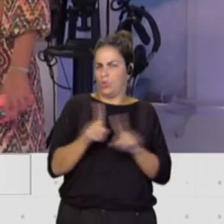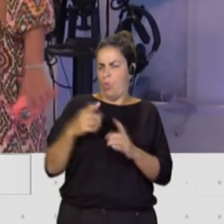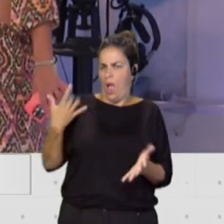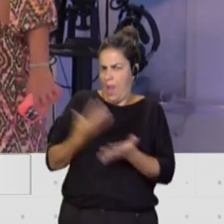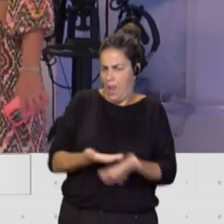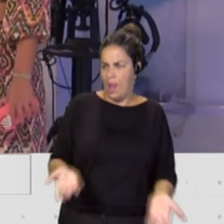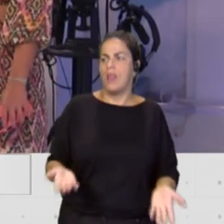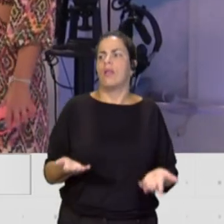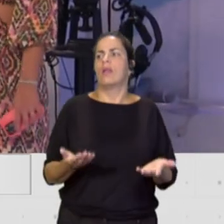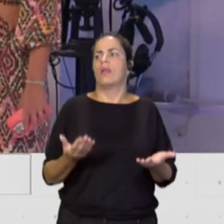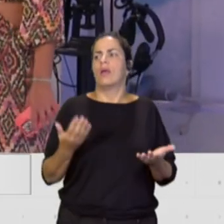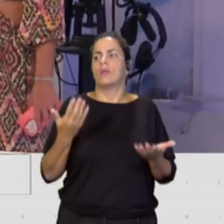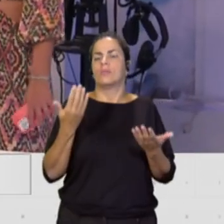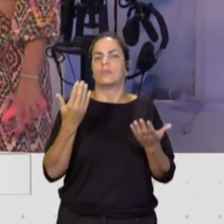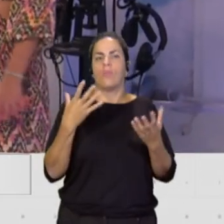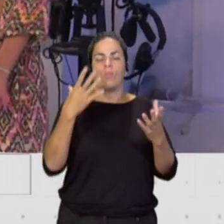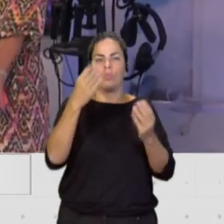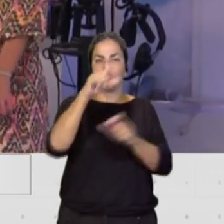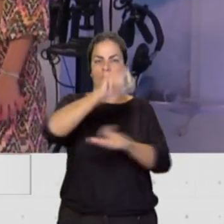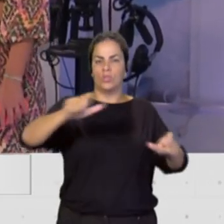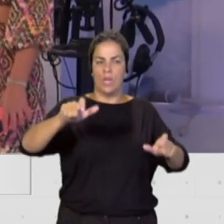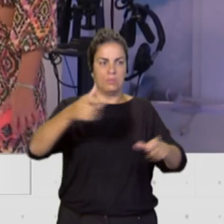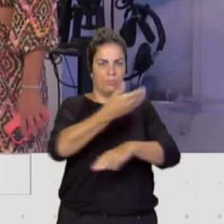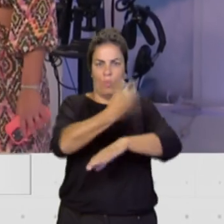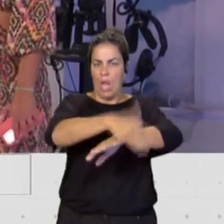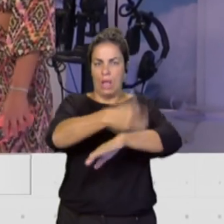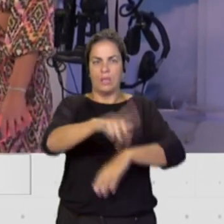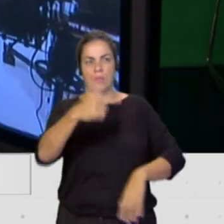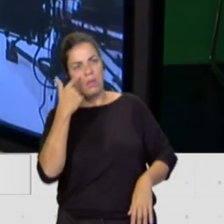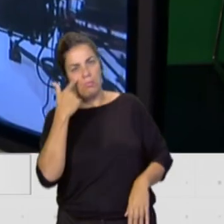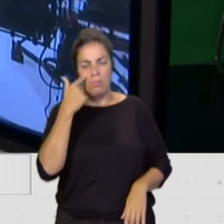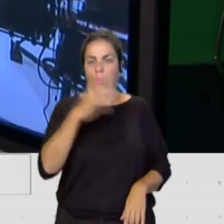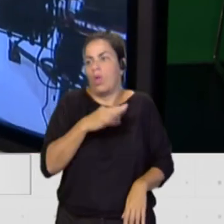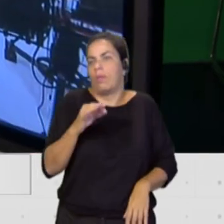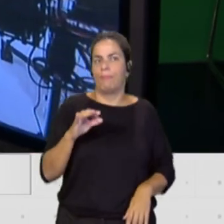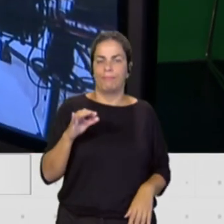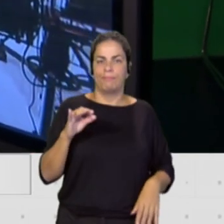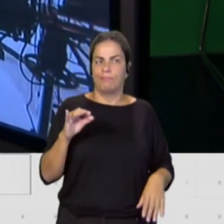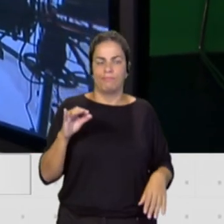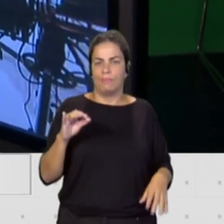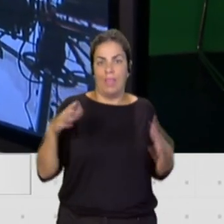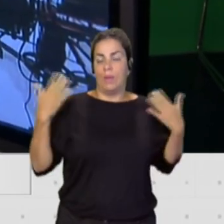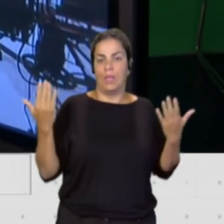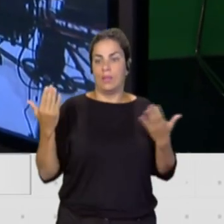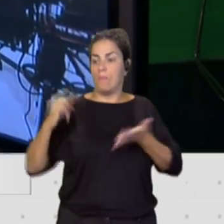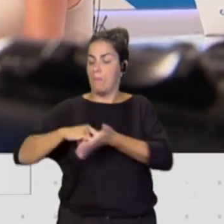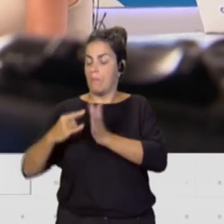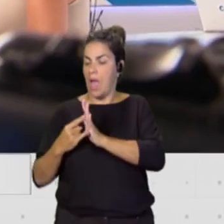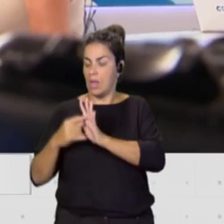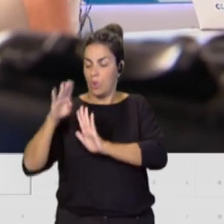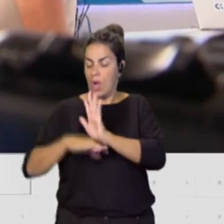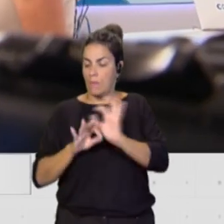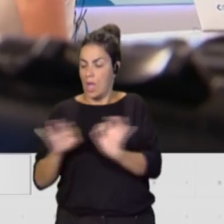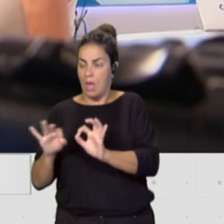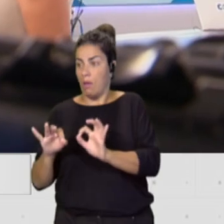con mucha gente en la calle pendiente de cualquier cosa, que puede de repente alterar todo el plan que está